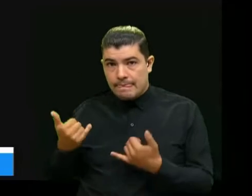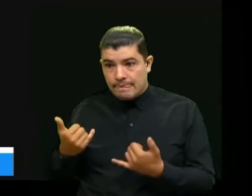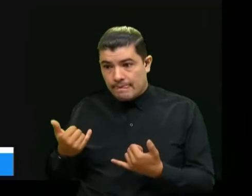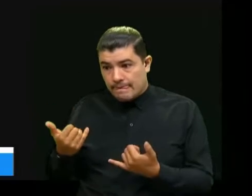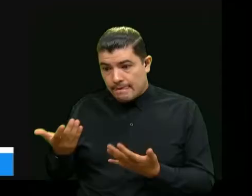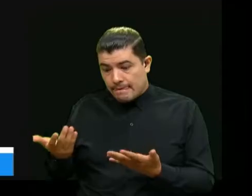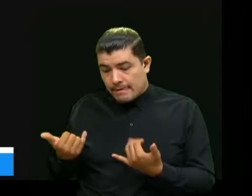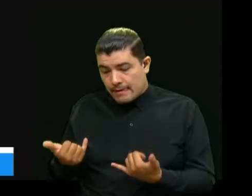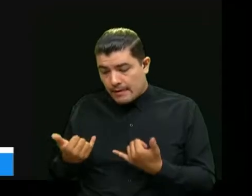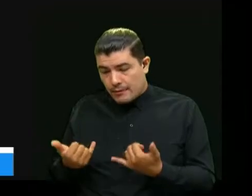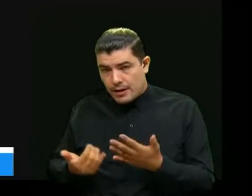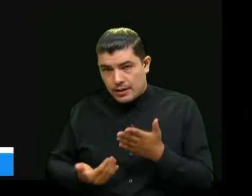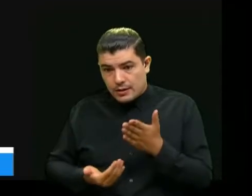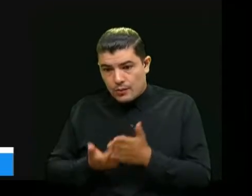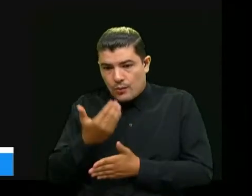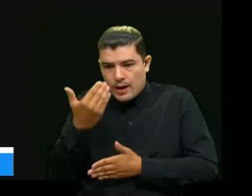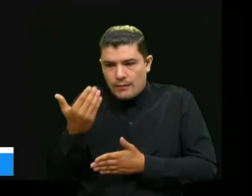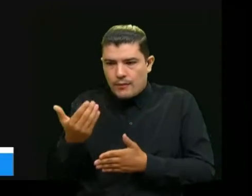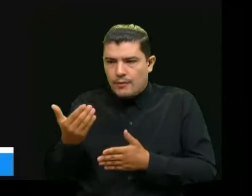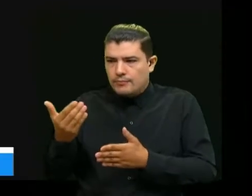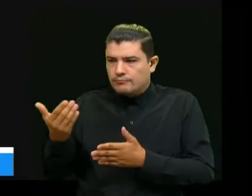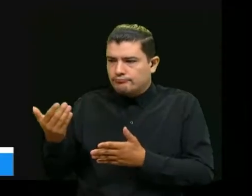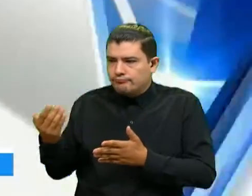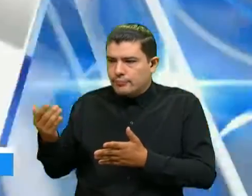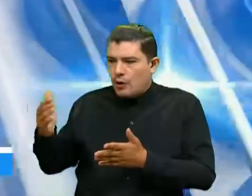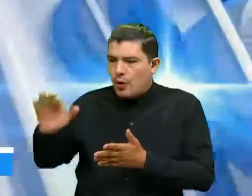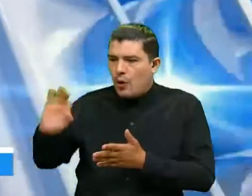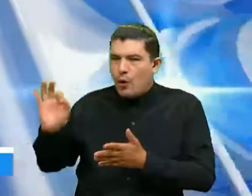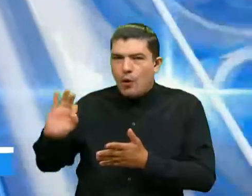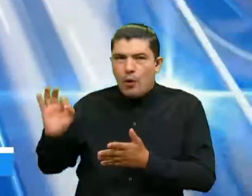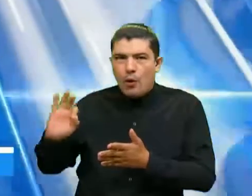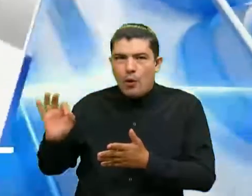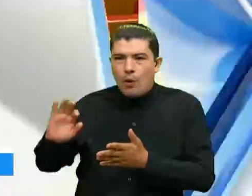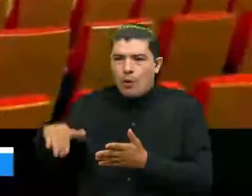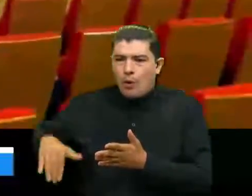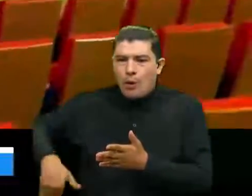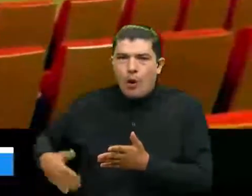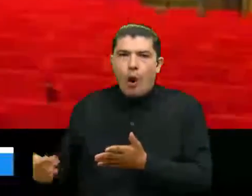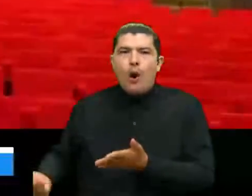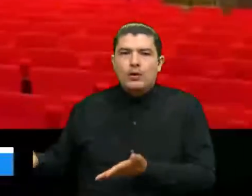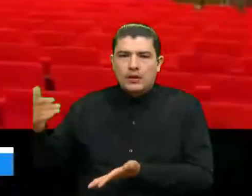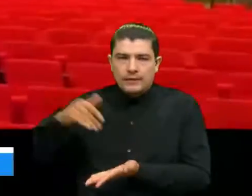regresos o retrocesos entonces pues ha sido de todos los días